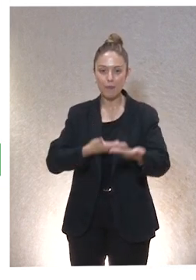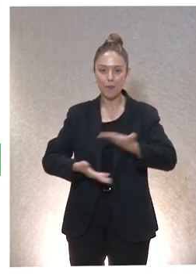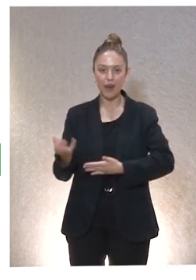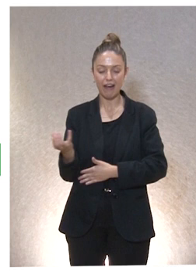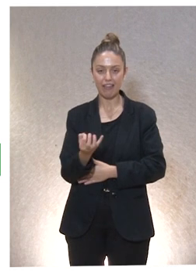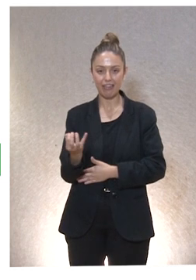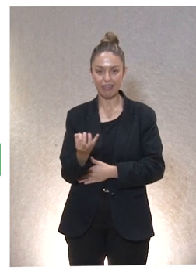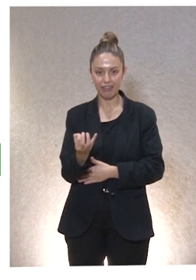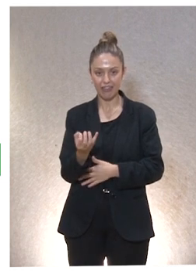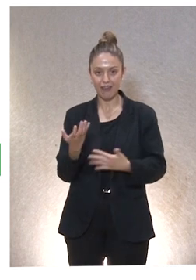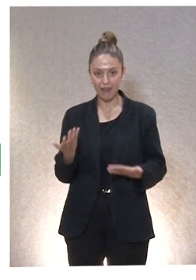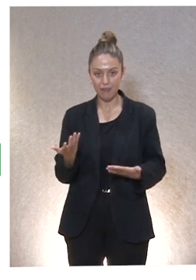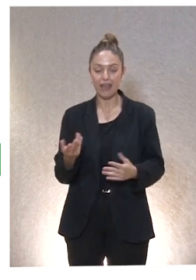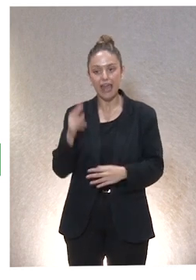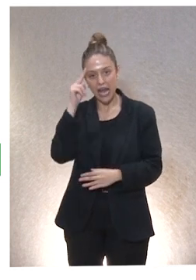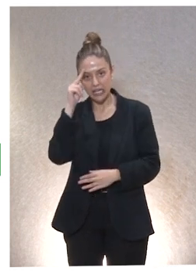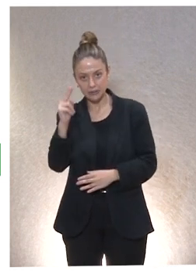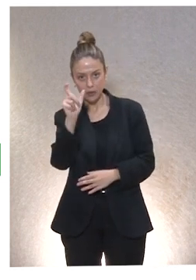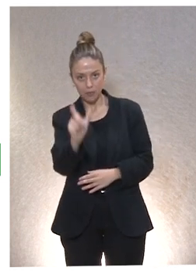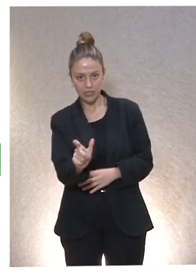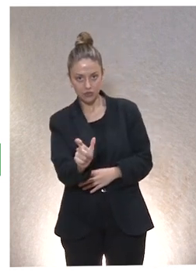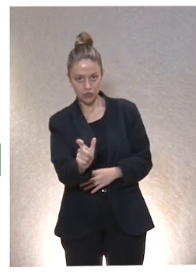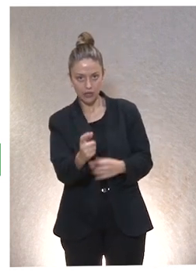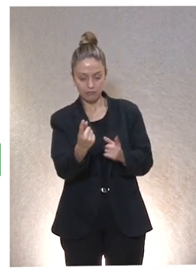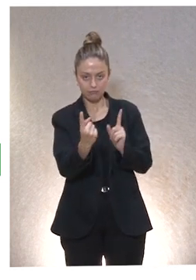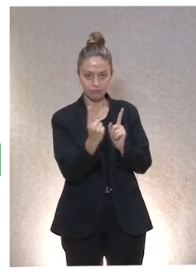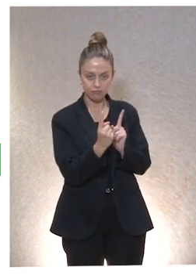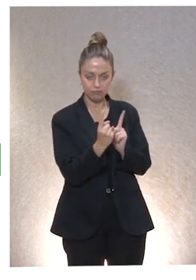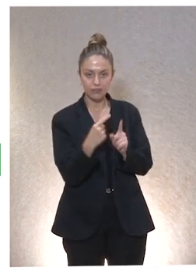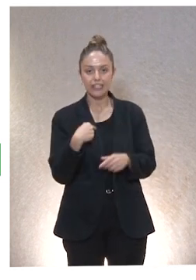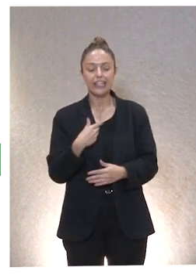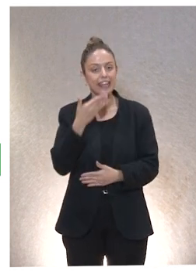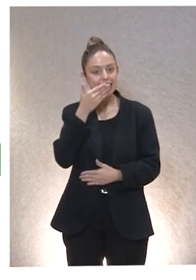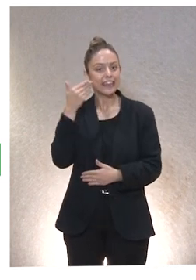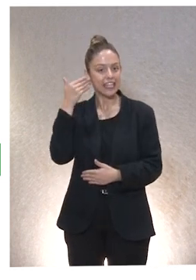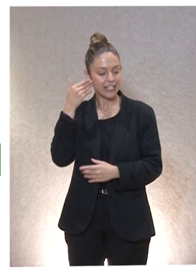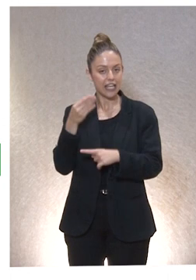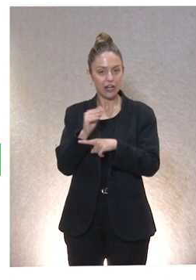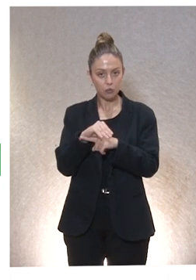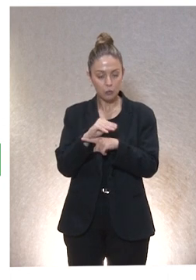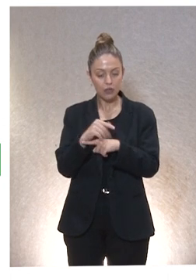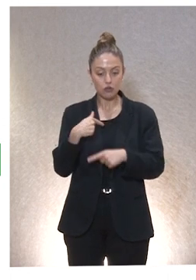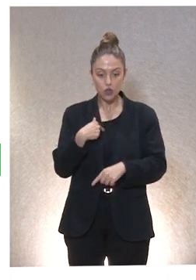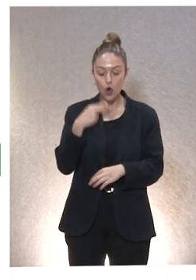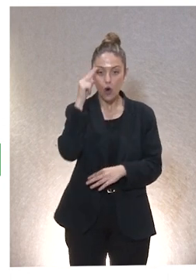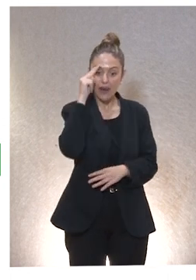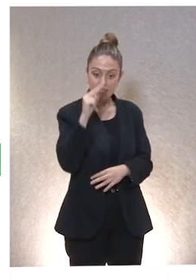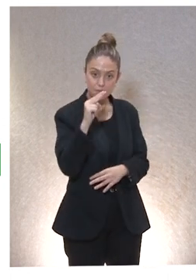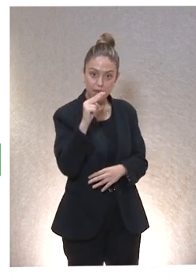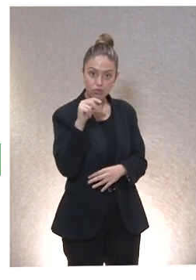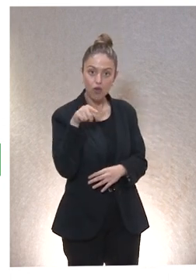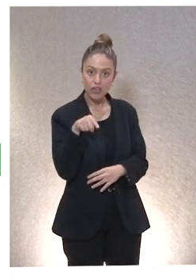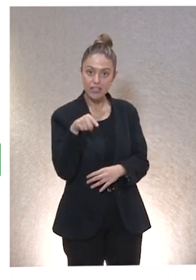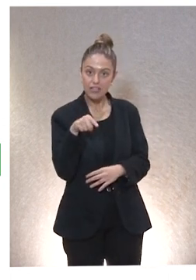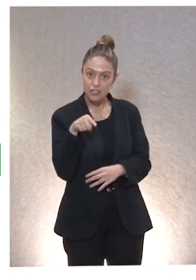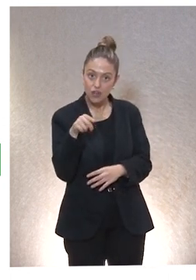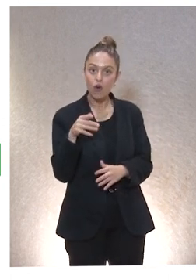el respeto a la dignidad de la otra persona y alentando la conciencia de la propia dignidad. Yo respeto a la otra persona y reclamo que la otra